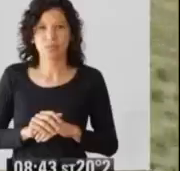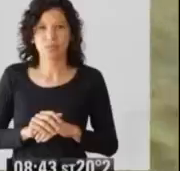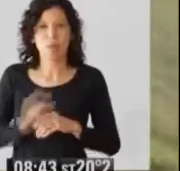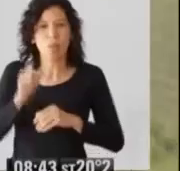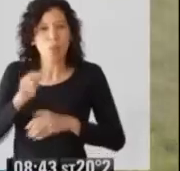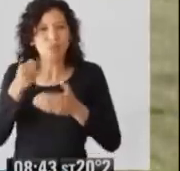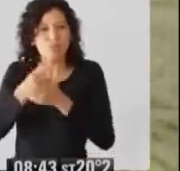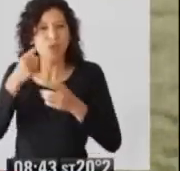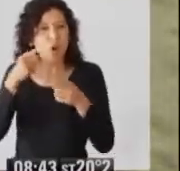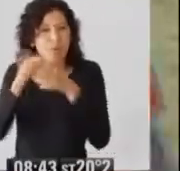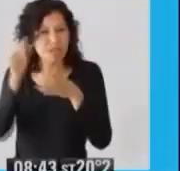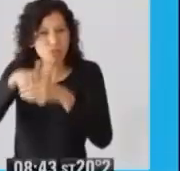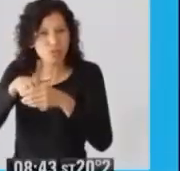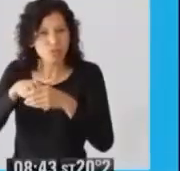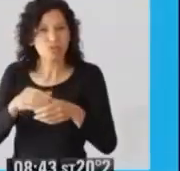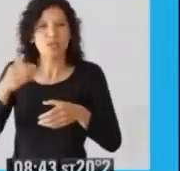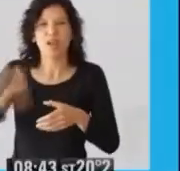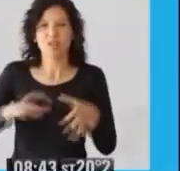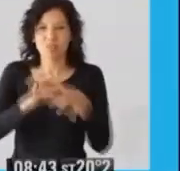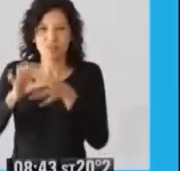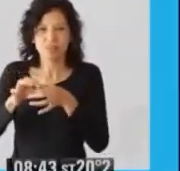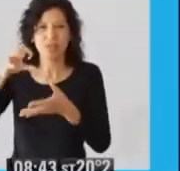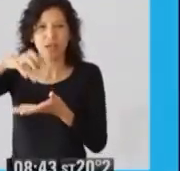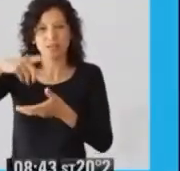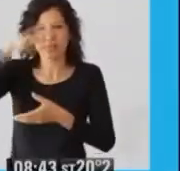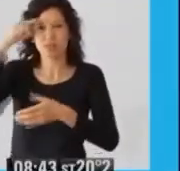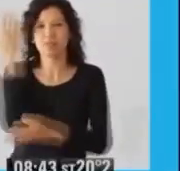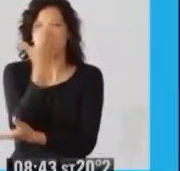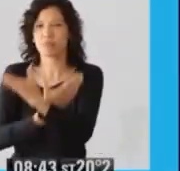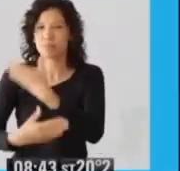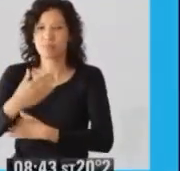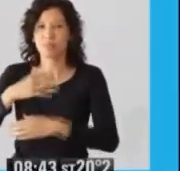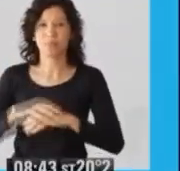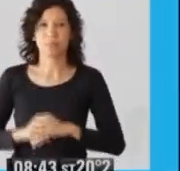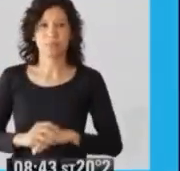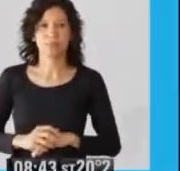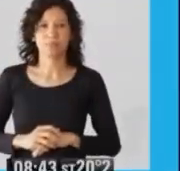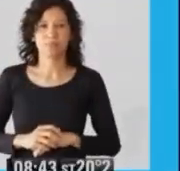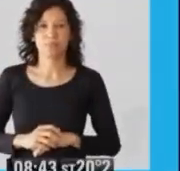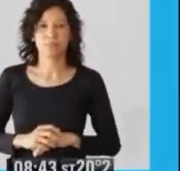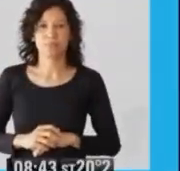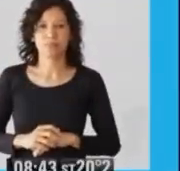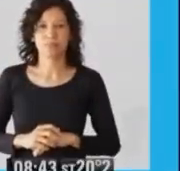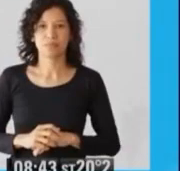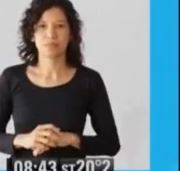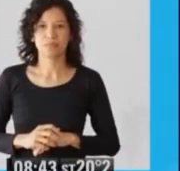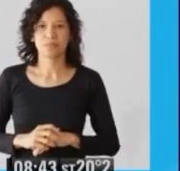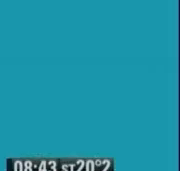Juga por la inclusión. Argentina Unida, Agencia Nacional de Discapacidad.